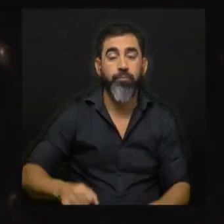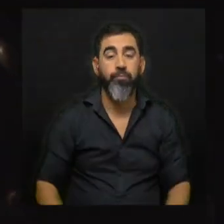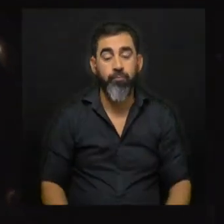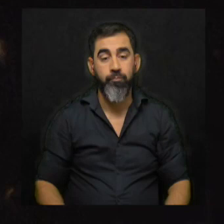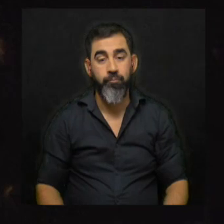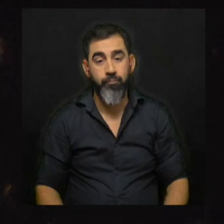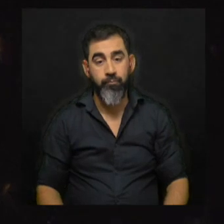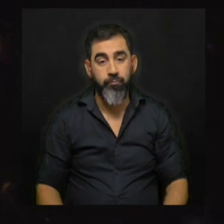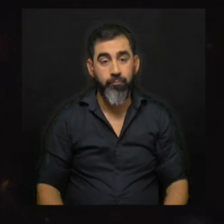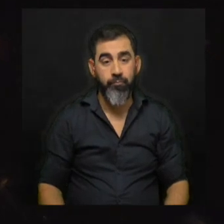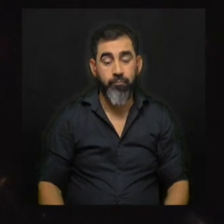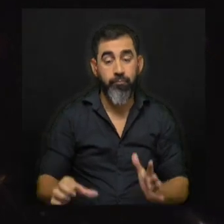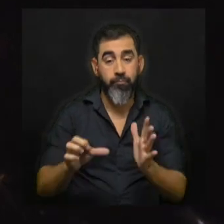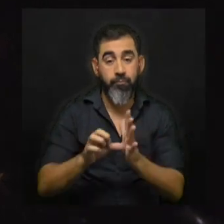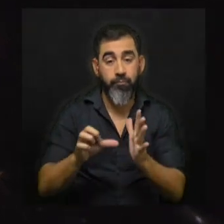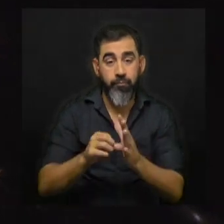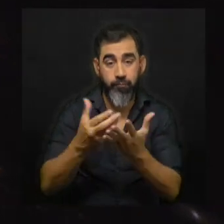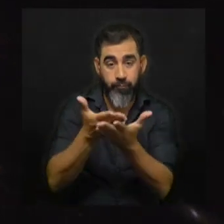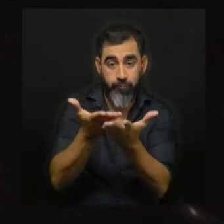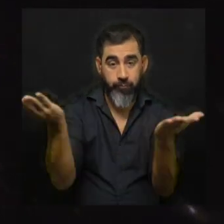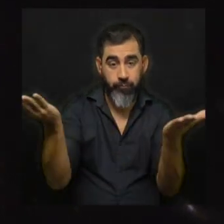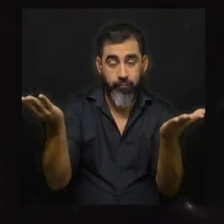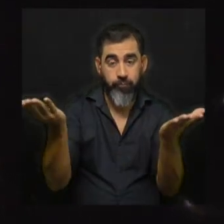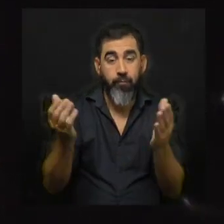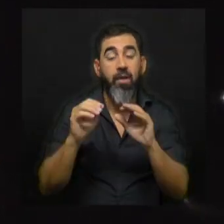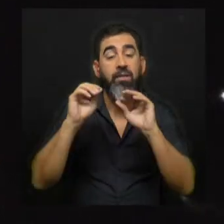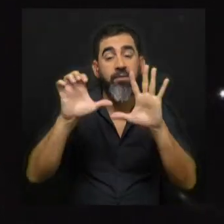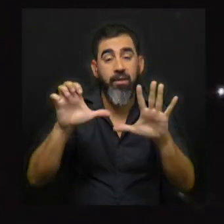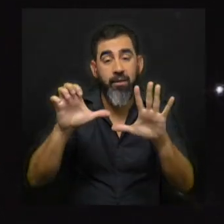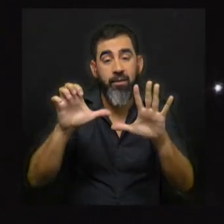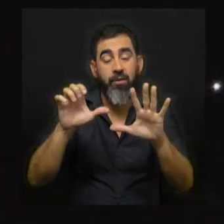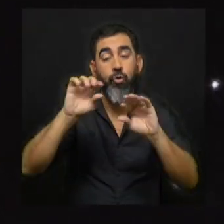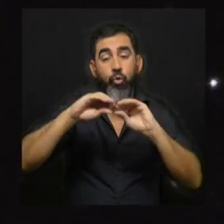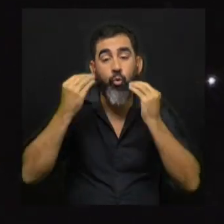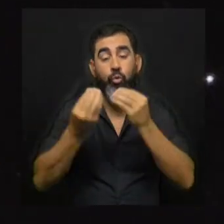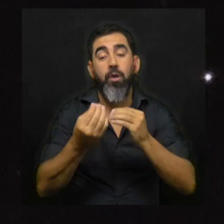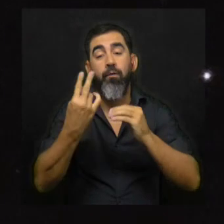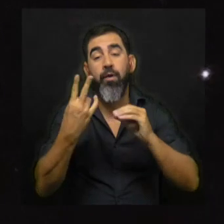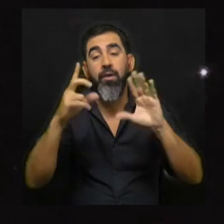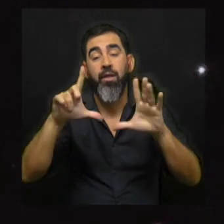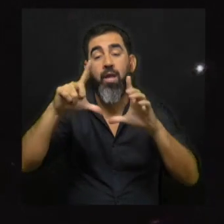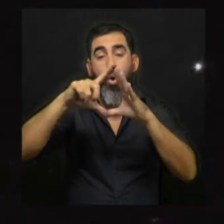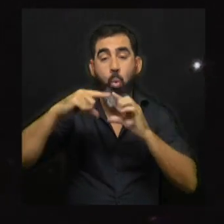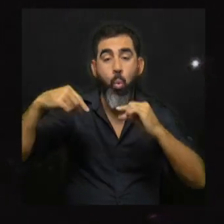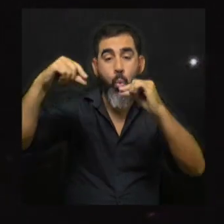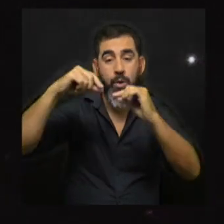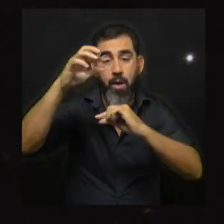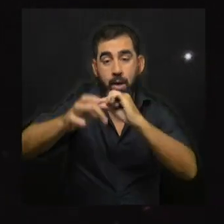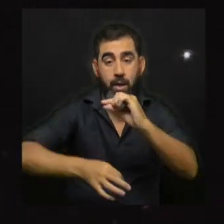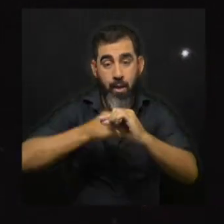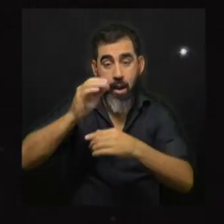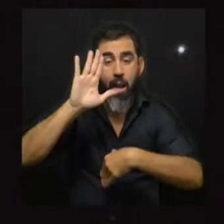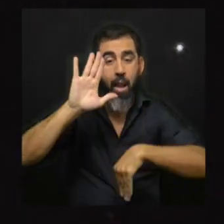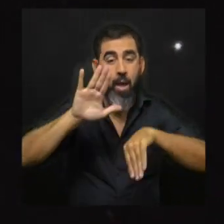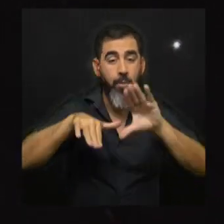vista más amplia del sistema de Urano, se aprecian a seis de sus 27 lunas conocidas, la mayoría de las cuales